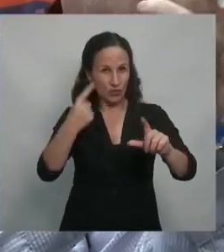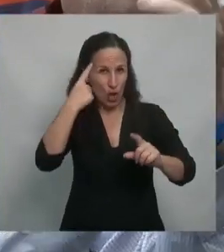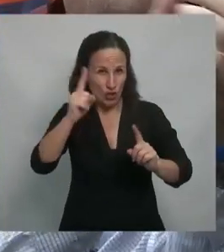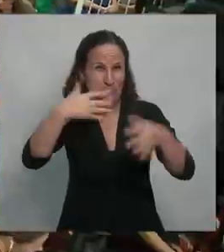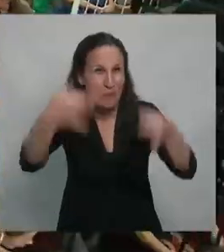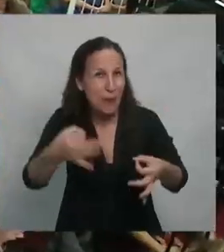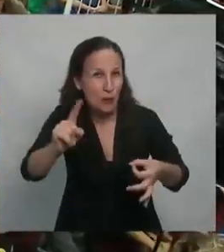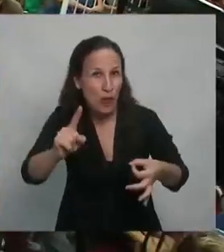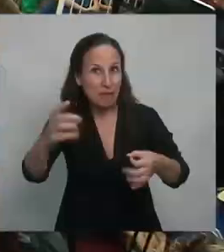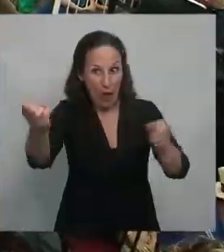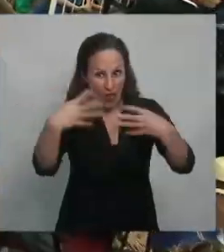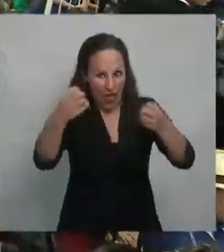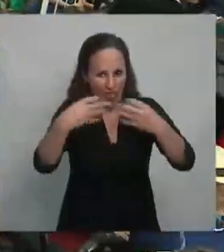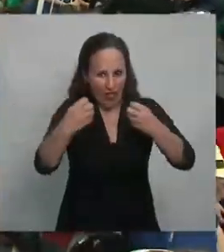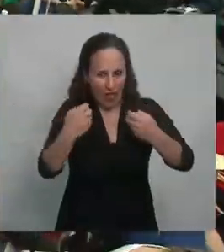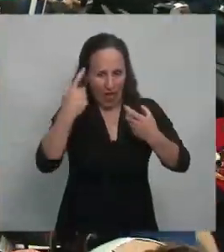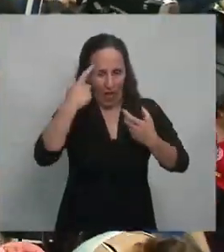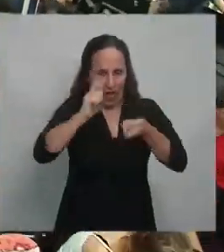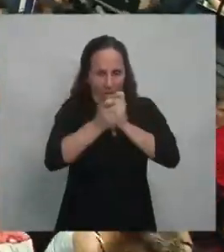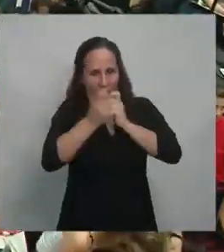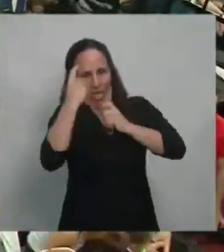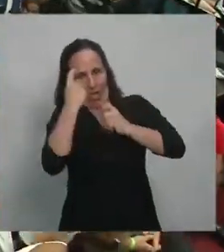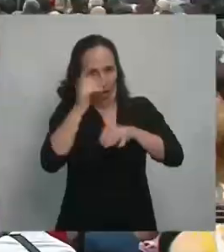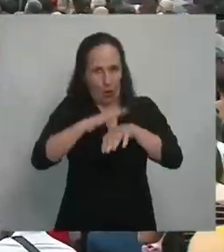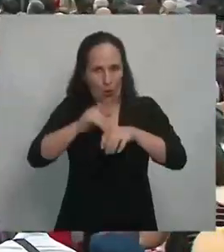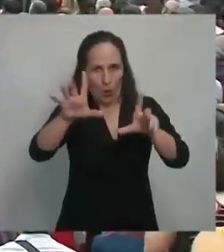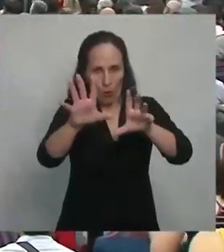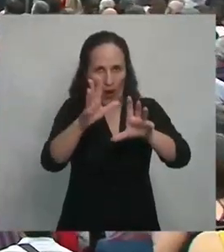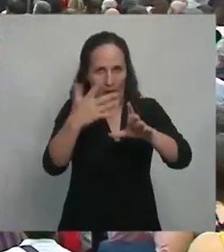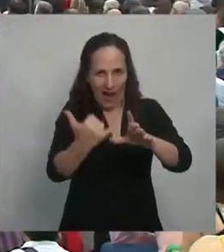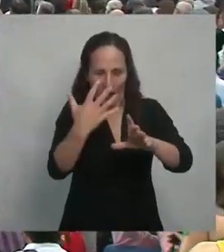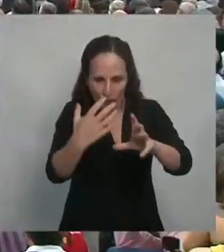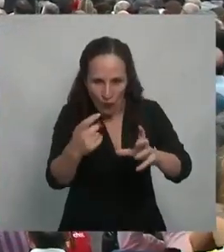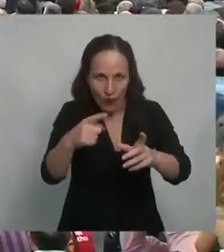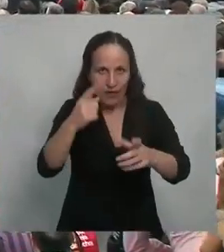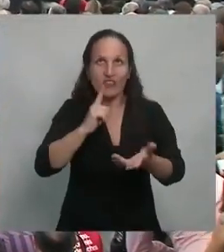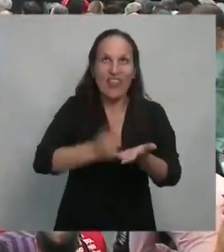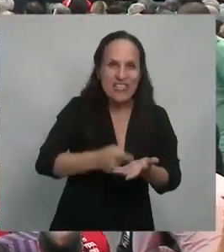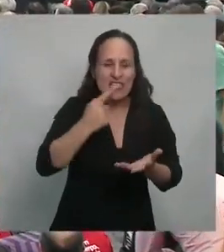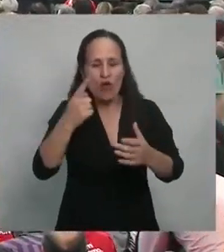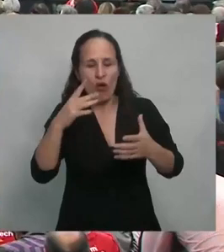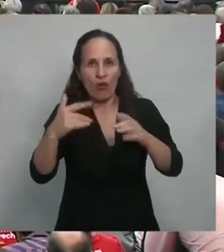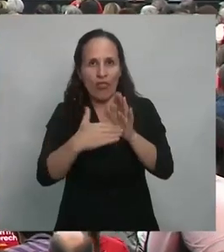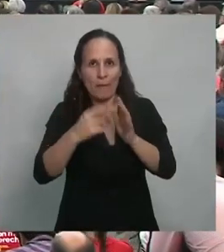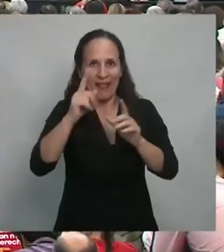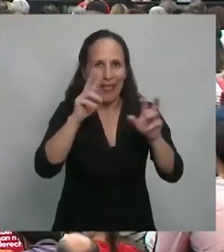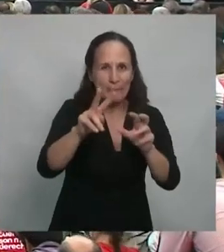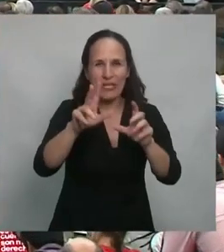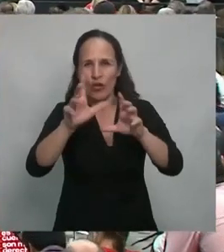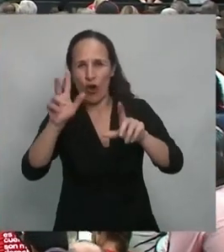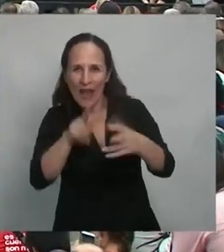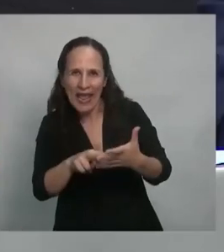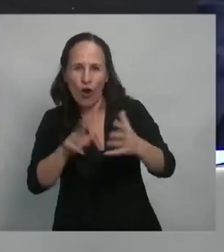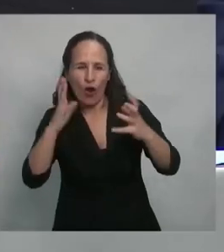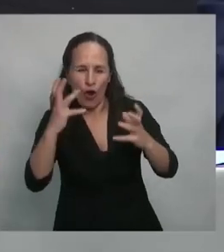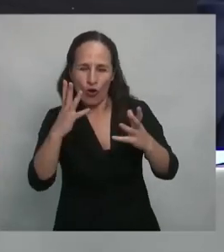que van a influir en tu forma de pensar y sobre todo en tu forma de actuar y decidir. Miren, esto es muy